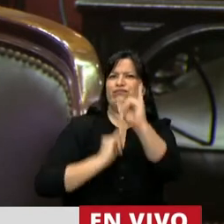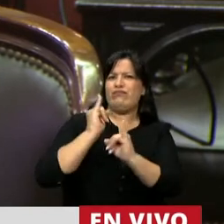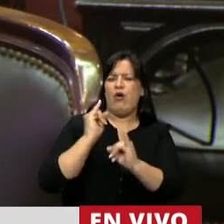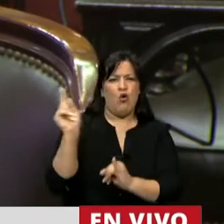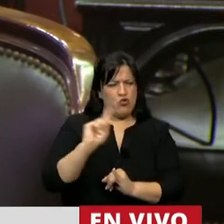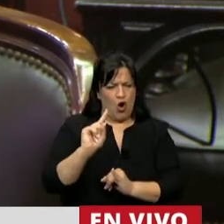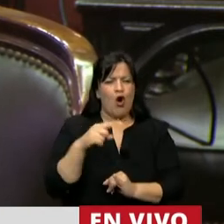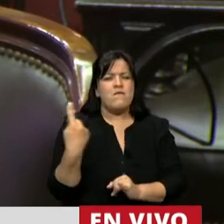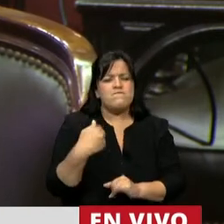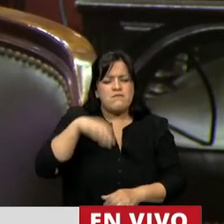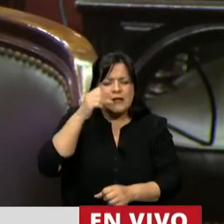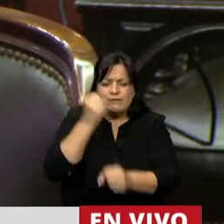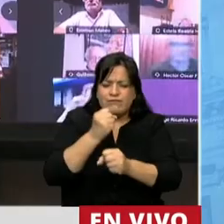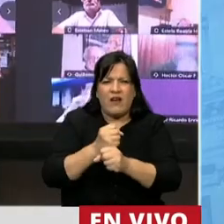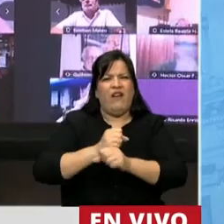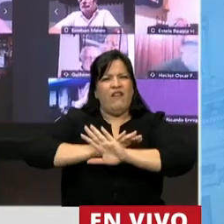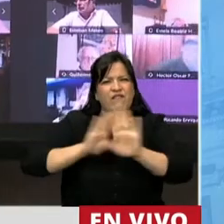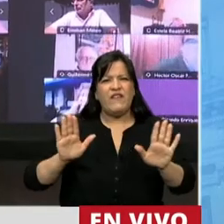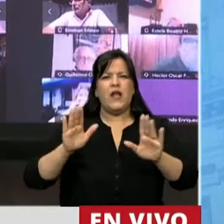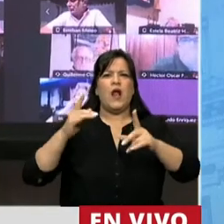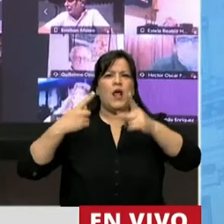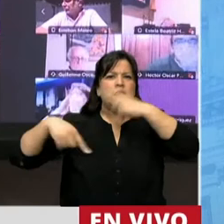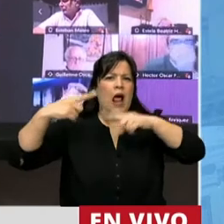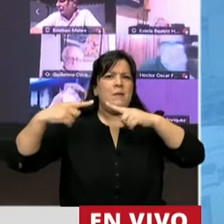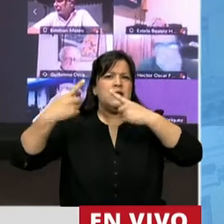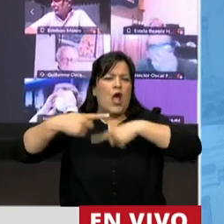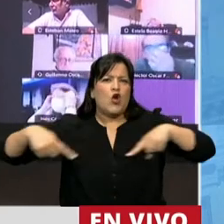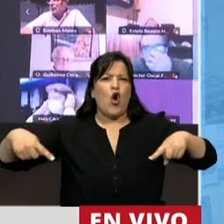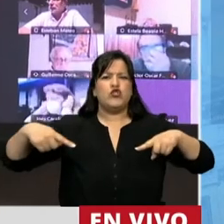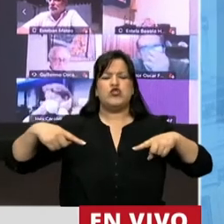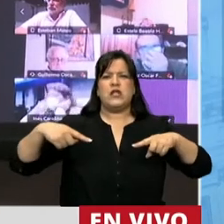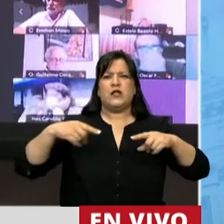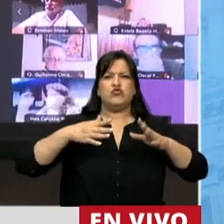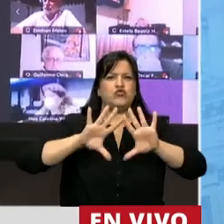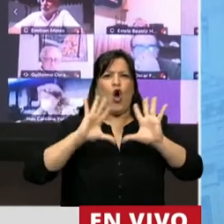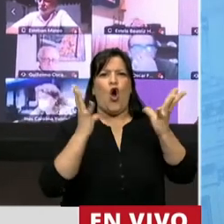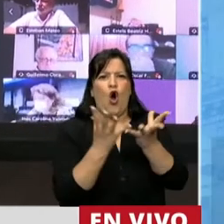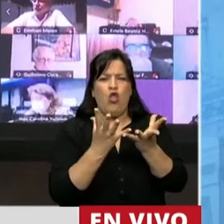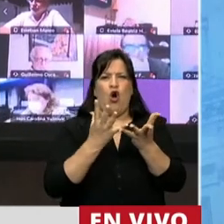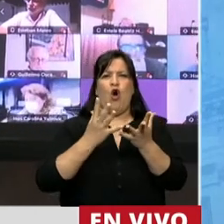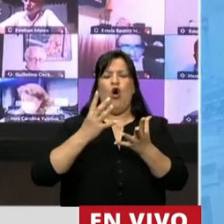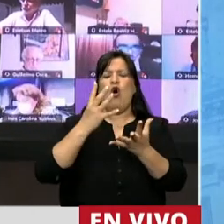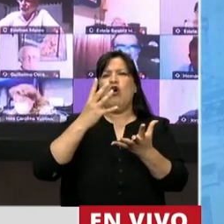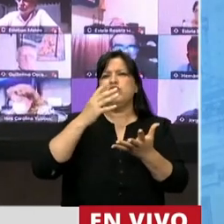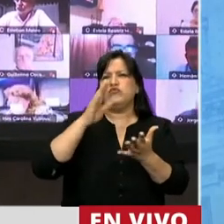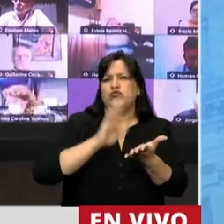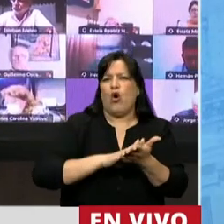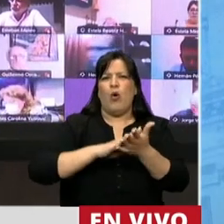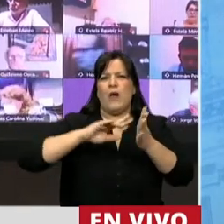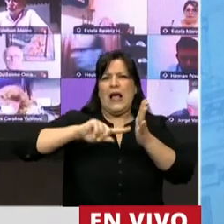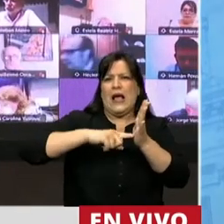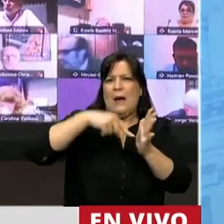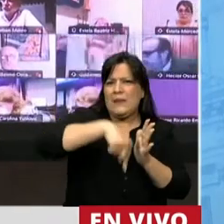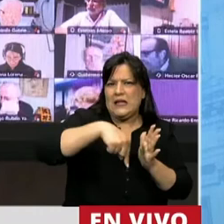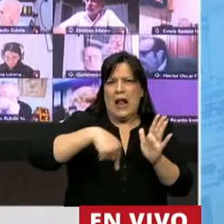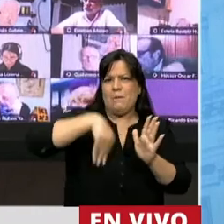vuelvo a insistir, en la desburocratización y descentralización del poder político y económico que reside